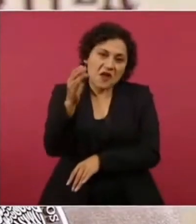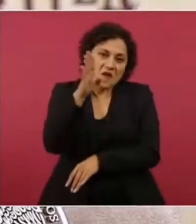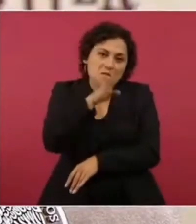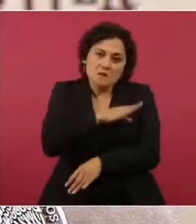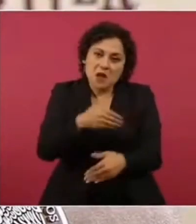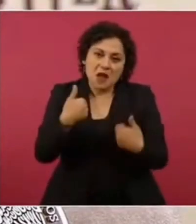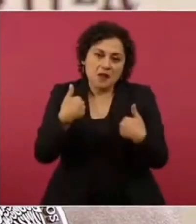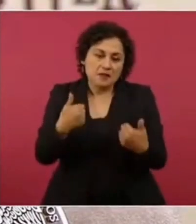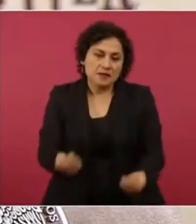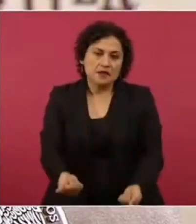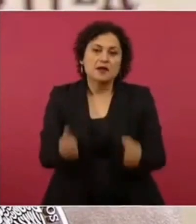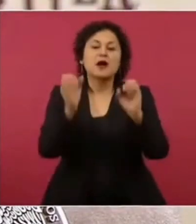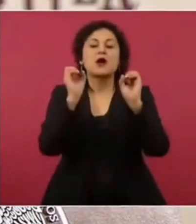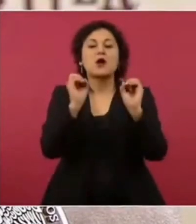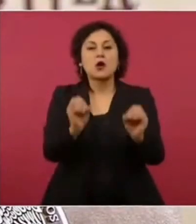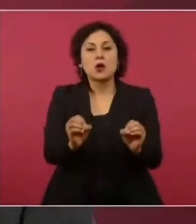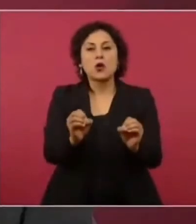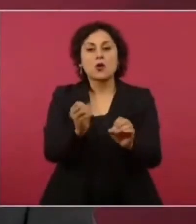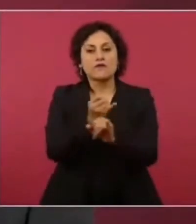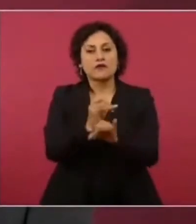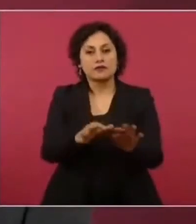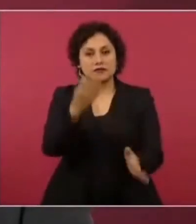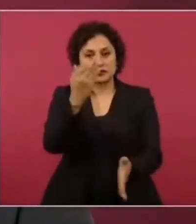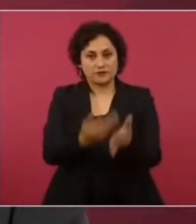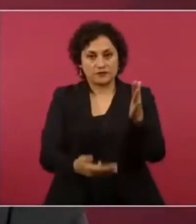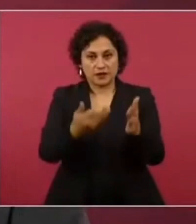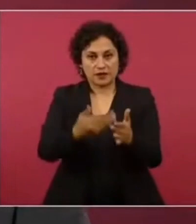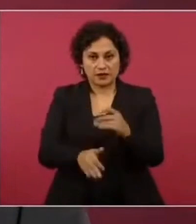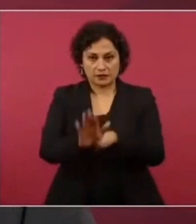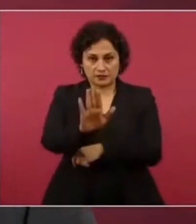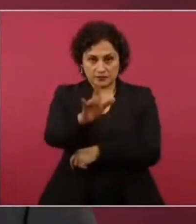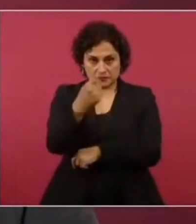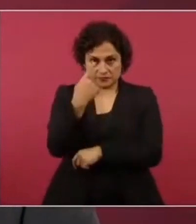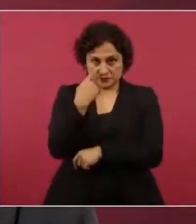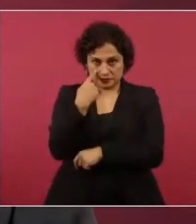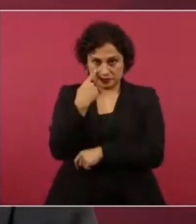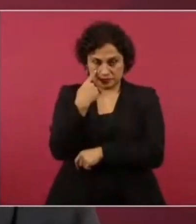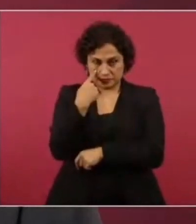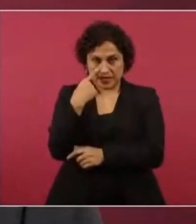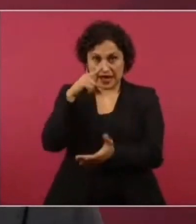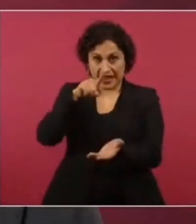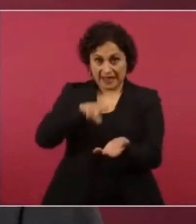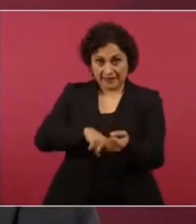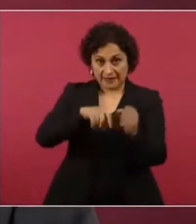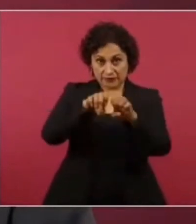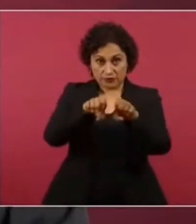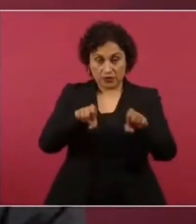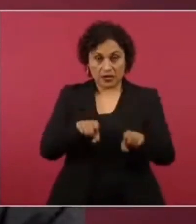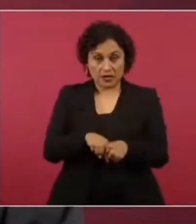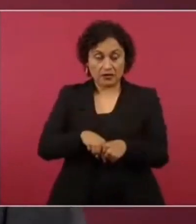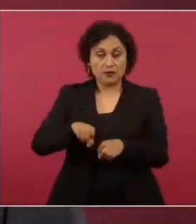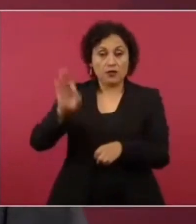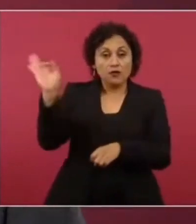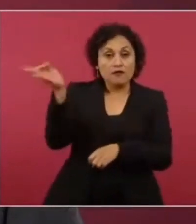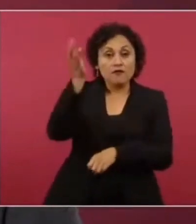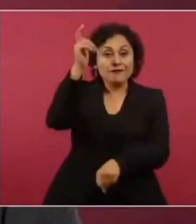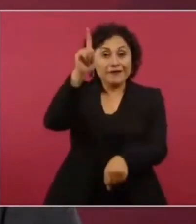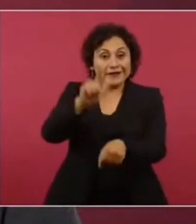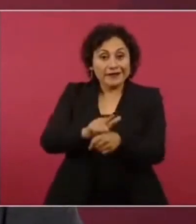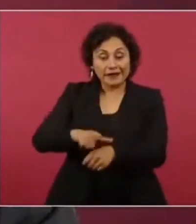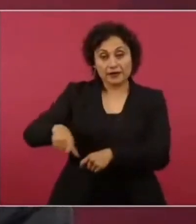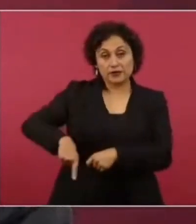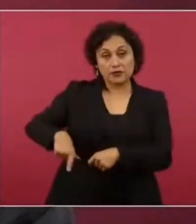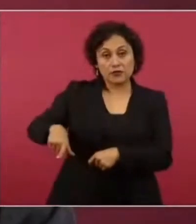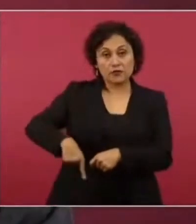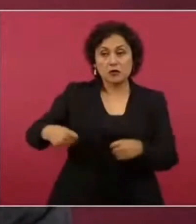de información. No hay ninguna diferencia en las diversas áreas del gobierno federal que atendemos los asuntos